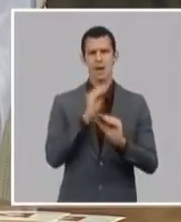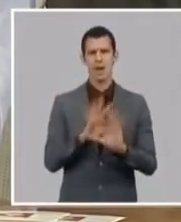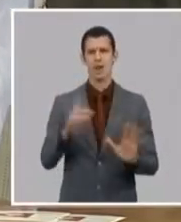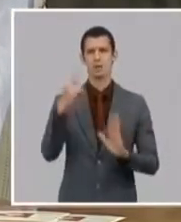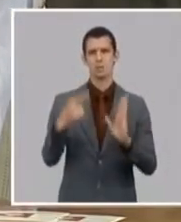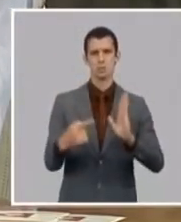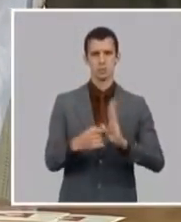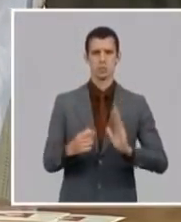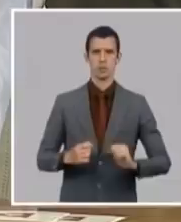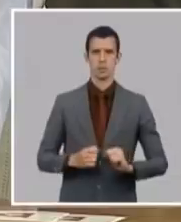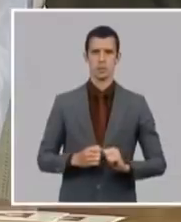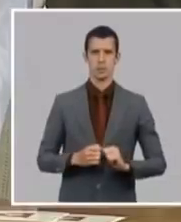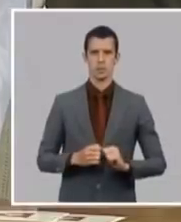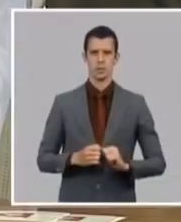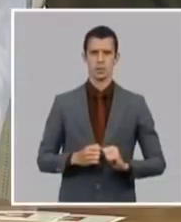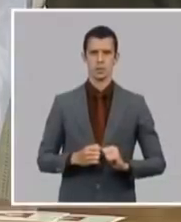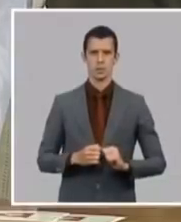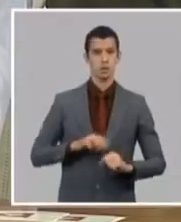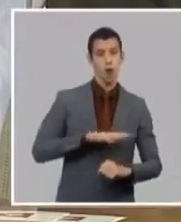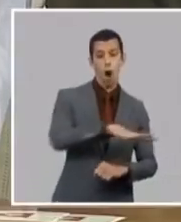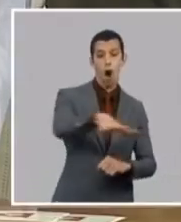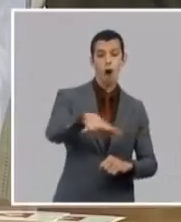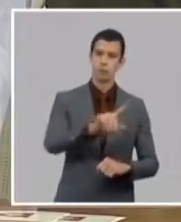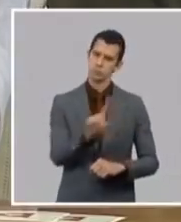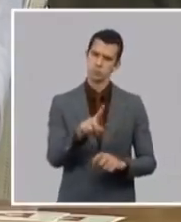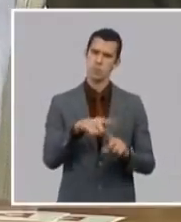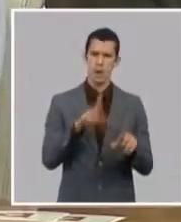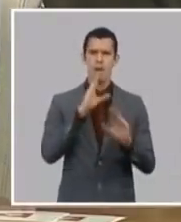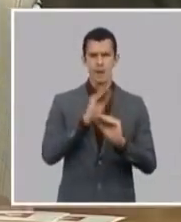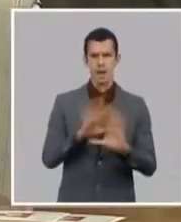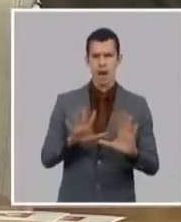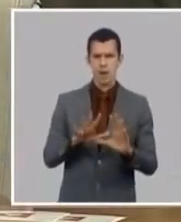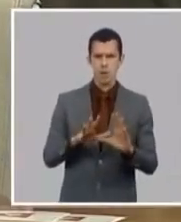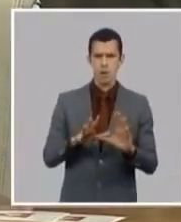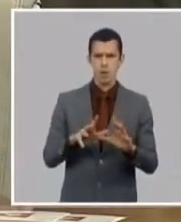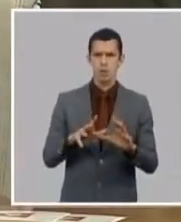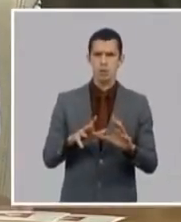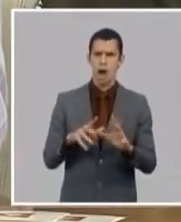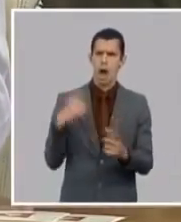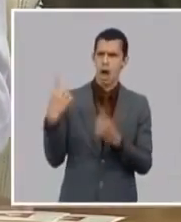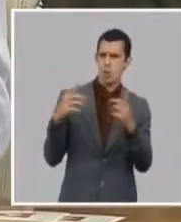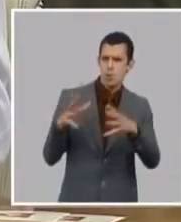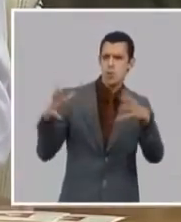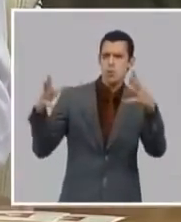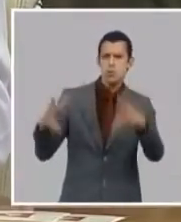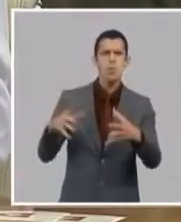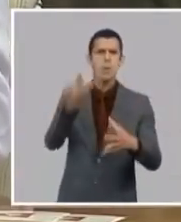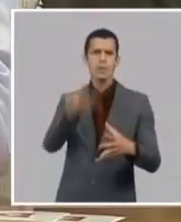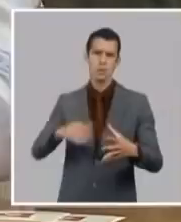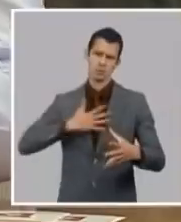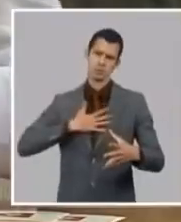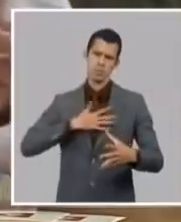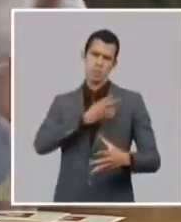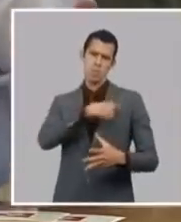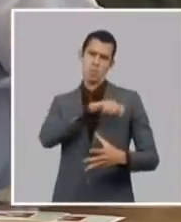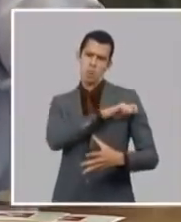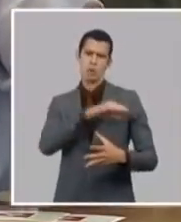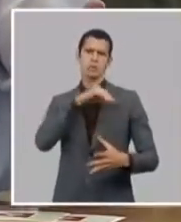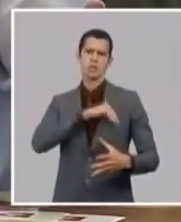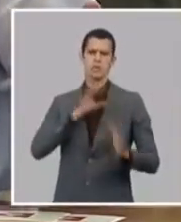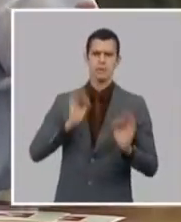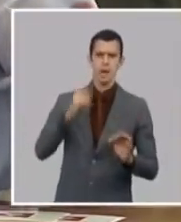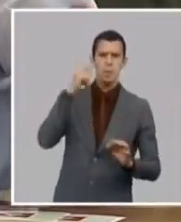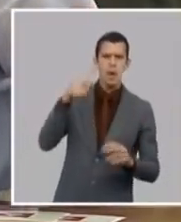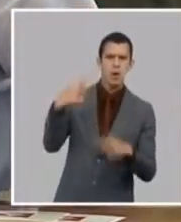y una parte importante de las fuerzas del orden interior trataron de evitar estos hechos y contrarrestaron estos hechos porque si no ¿qué